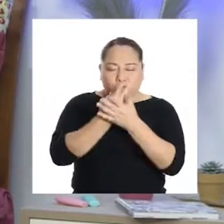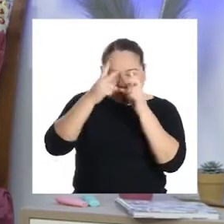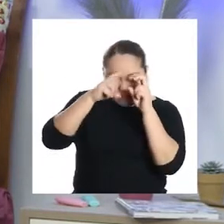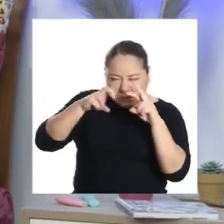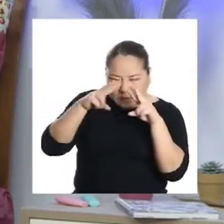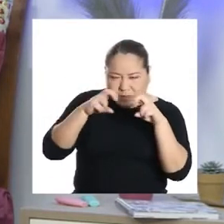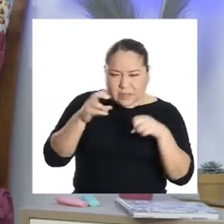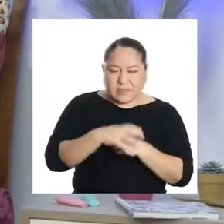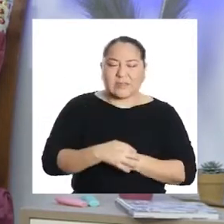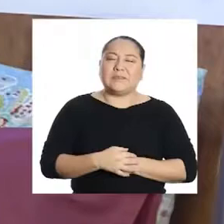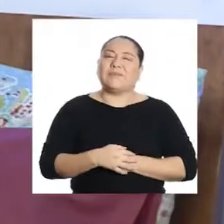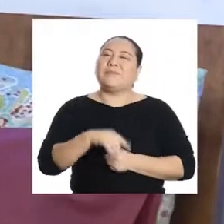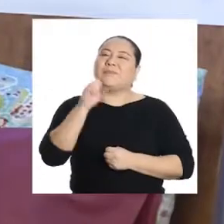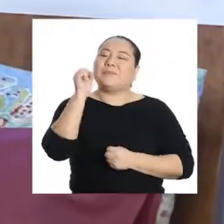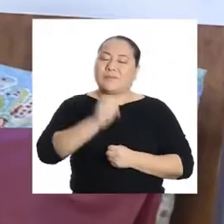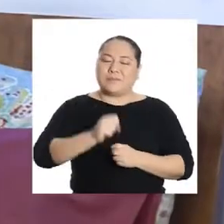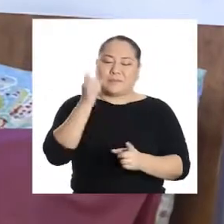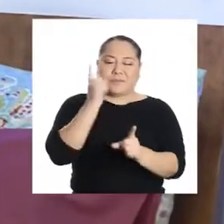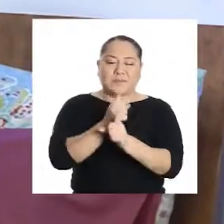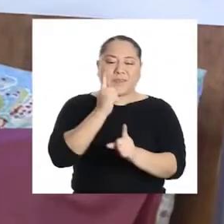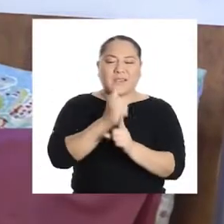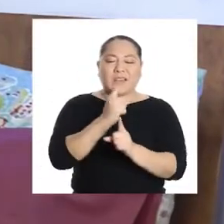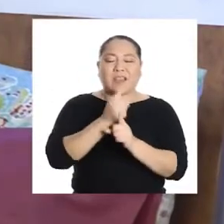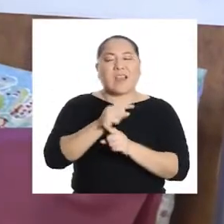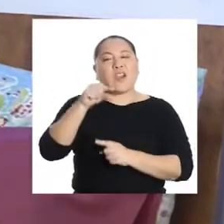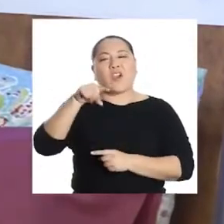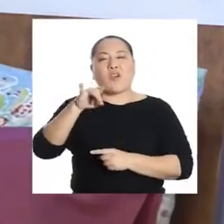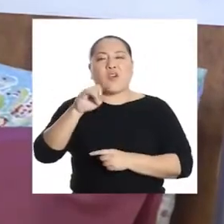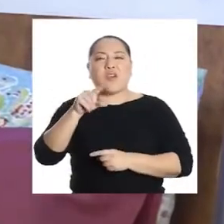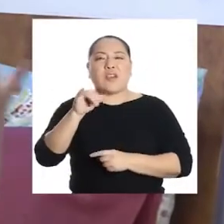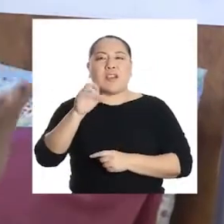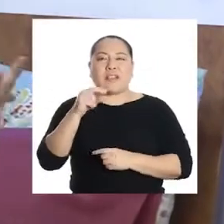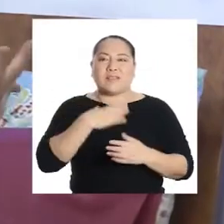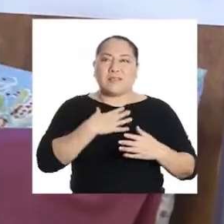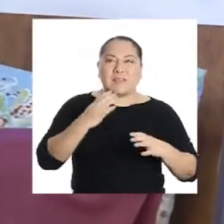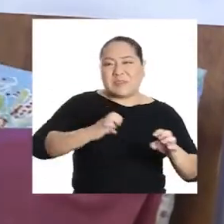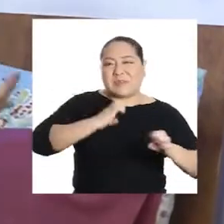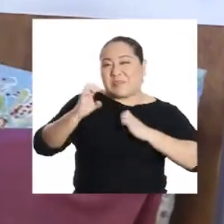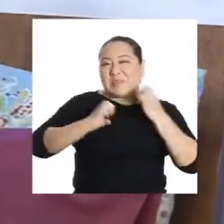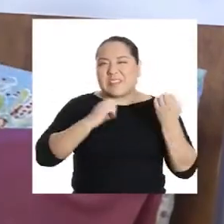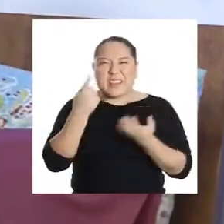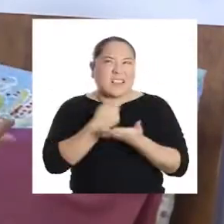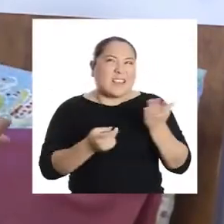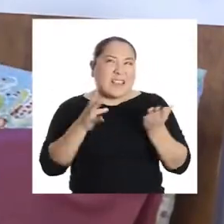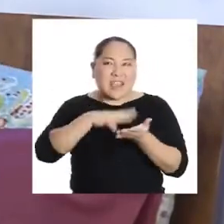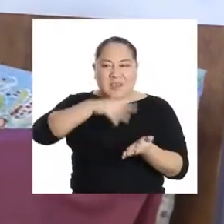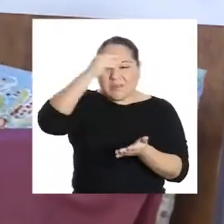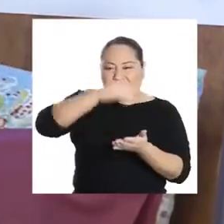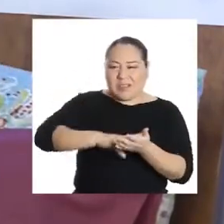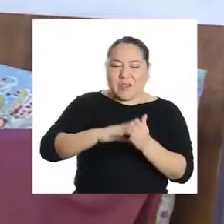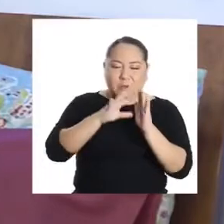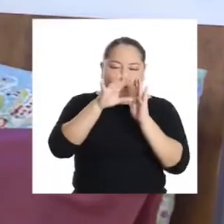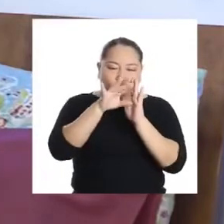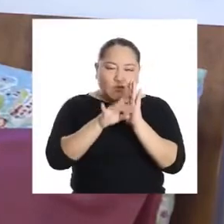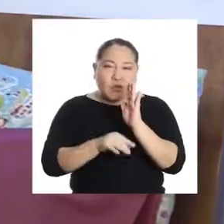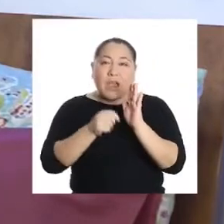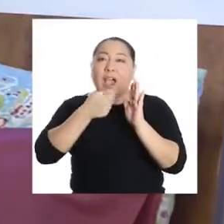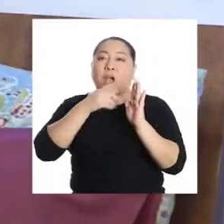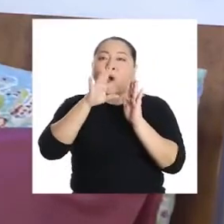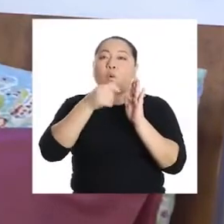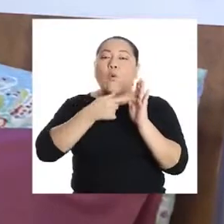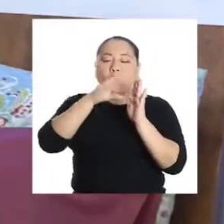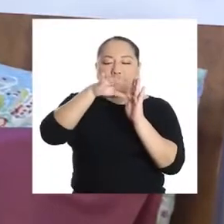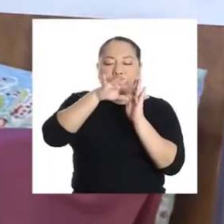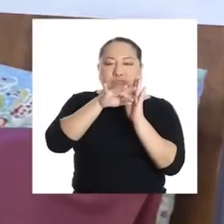indagación. Estás en lo correcto, Gugliana. Me emociona pensar que podemos aprender a filtrar nuestra propia